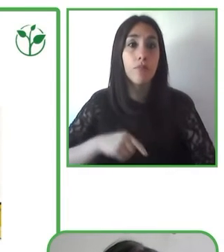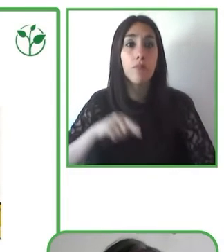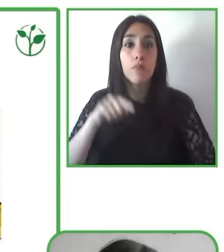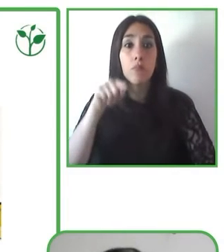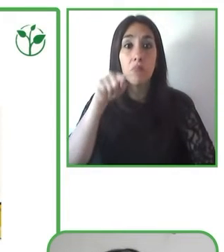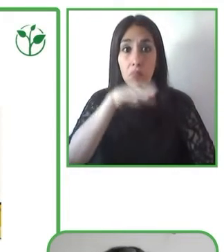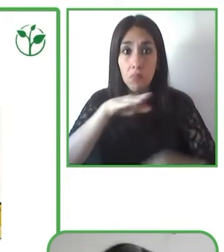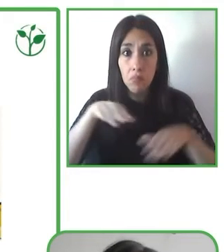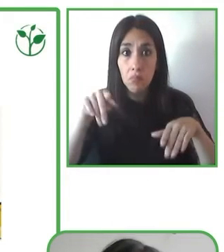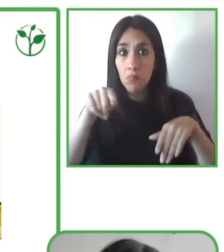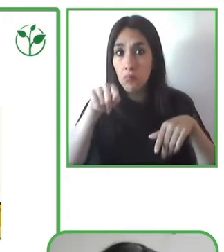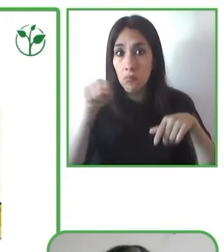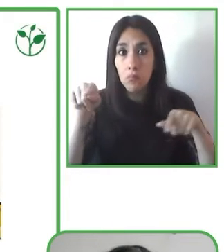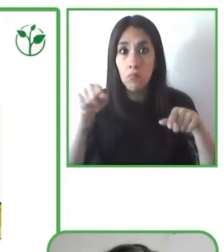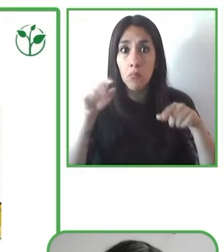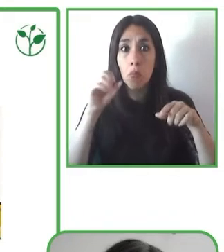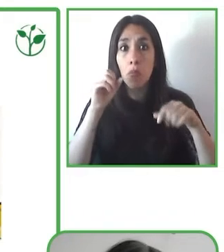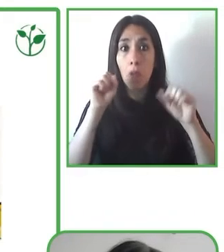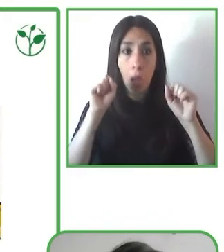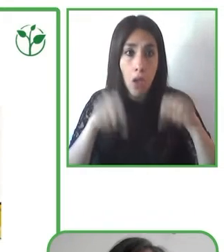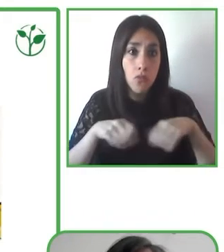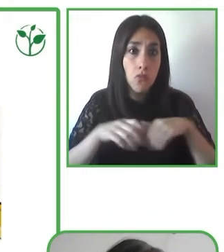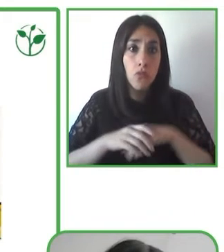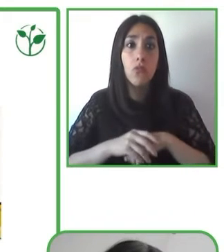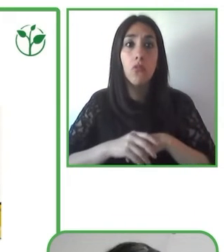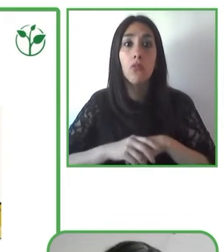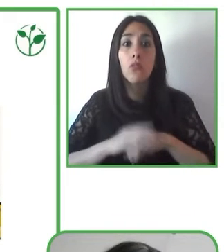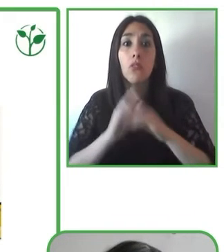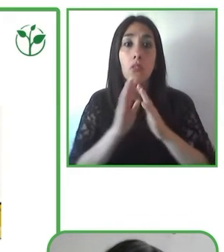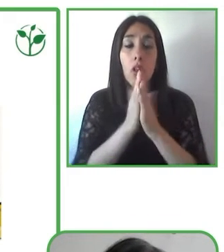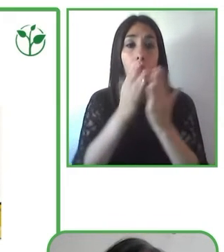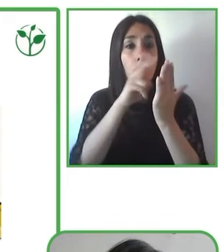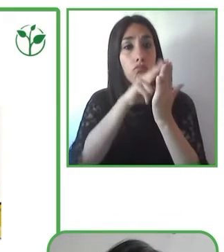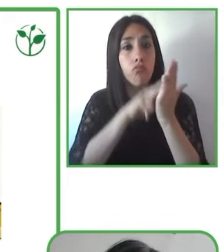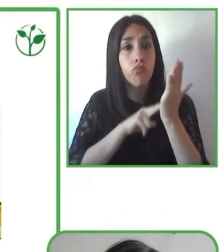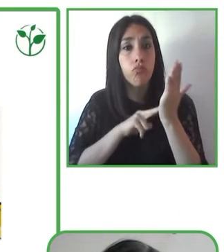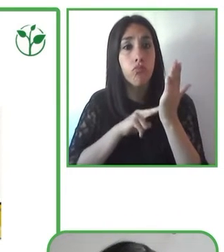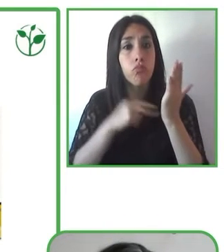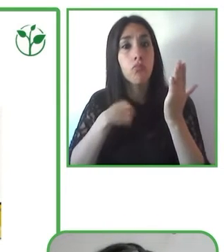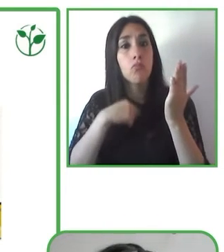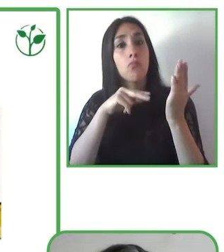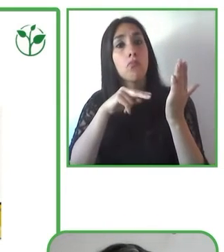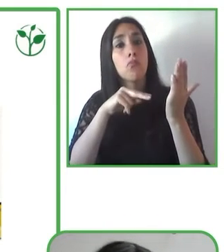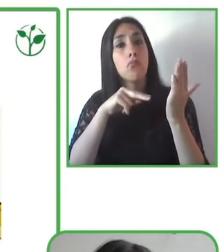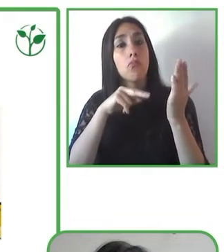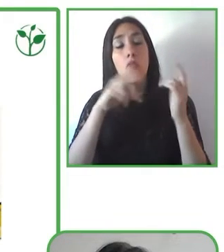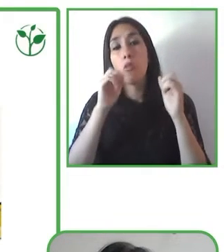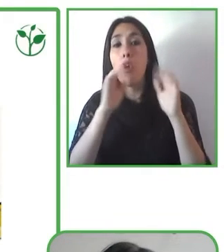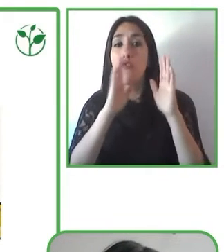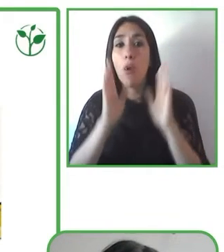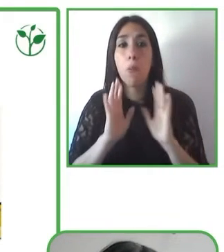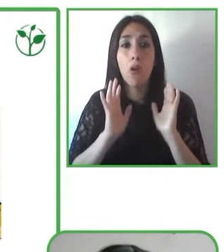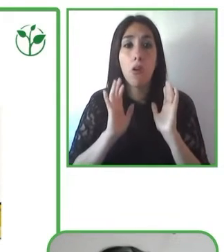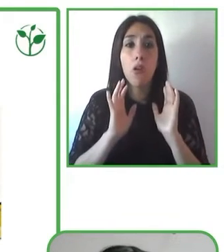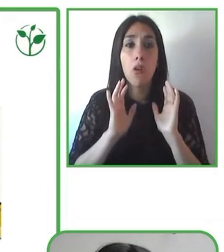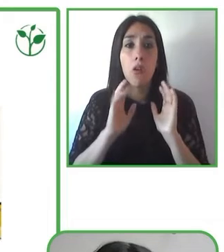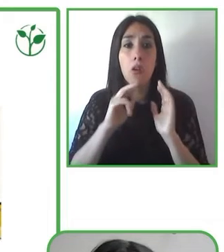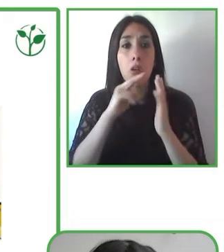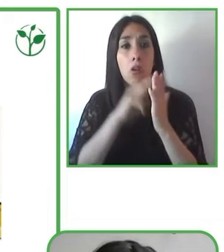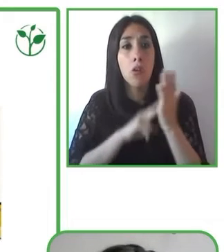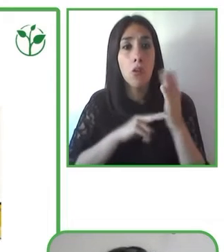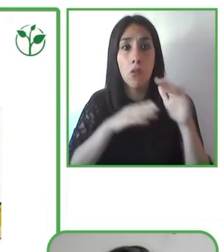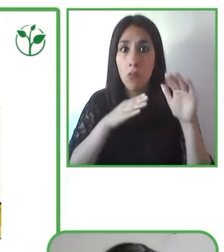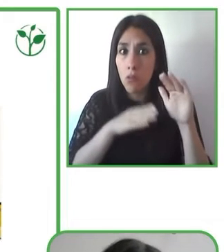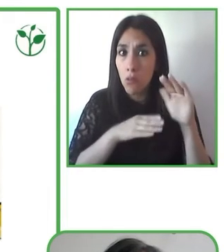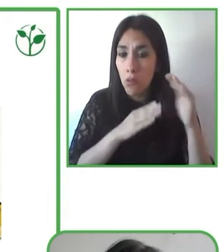de leer de otras formas, de ampliar las formas de accesar a la lectura. De la misma forma, la